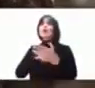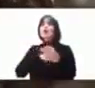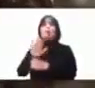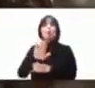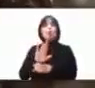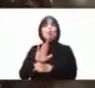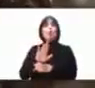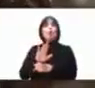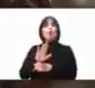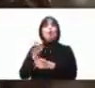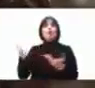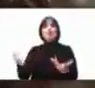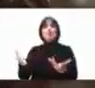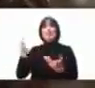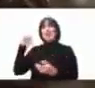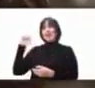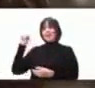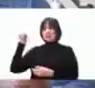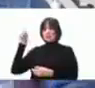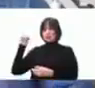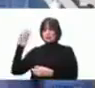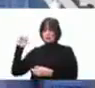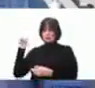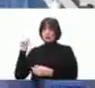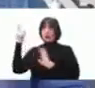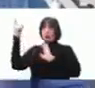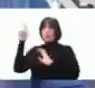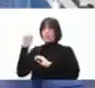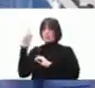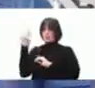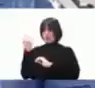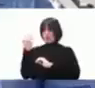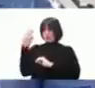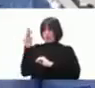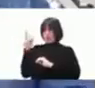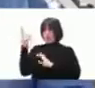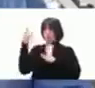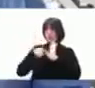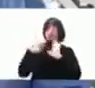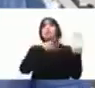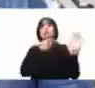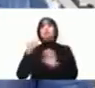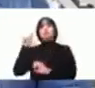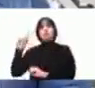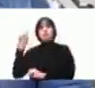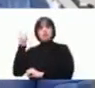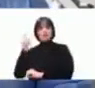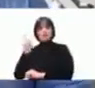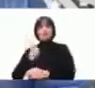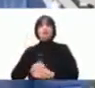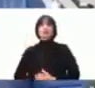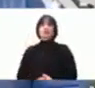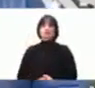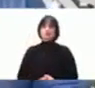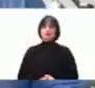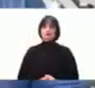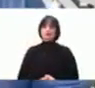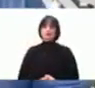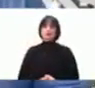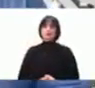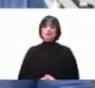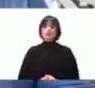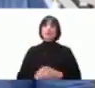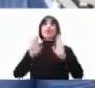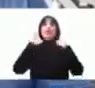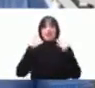la Asunción el 29 de noviembre de 1976 con la